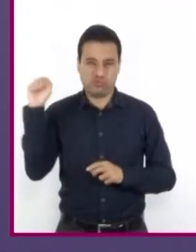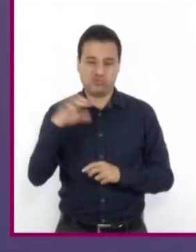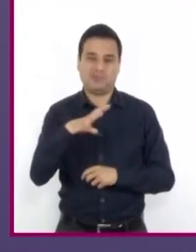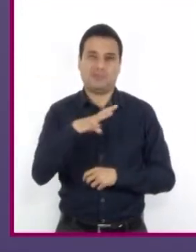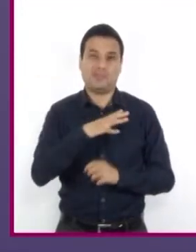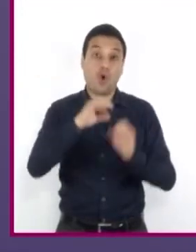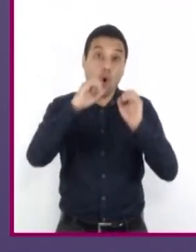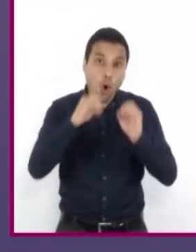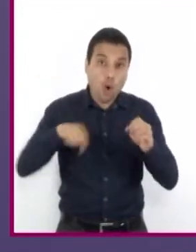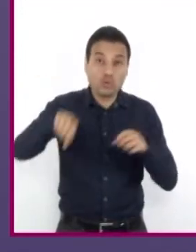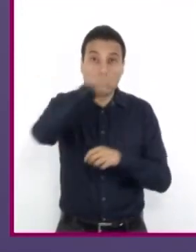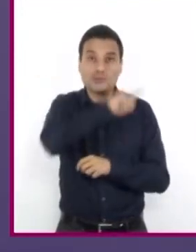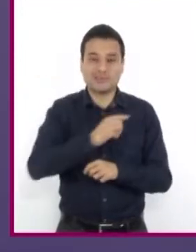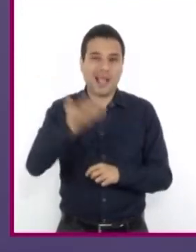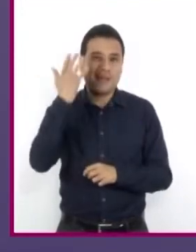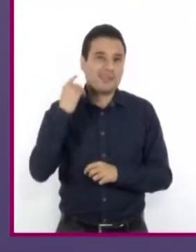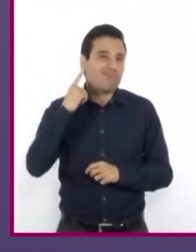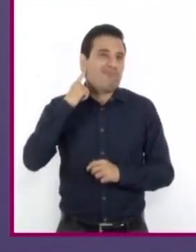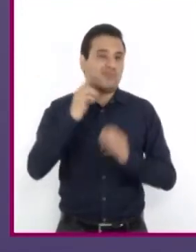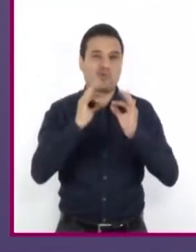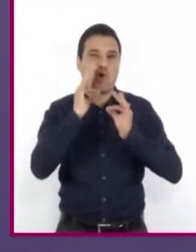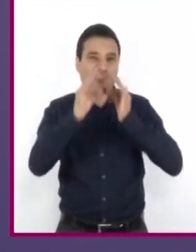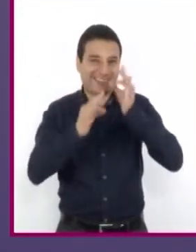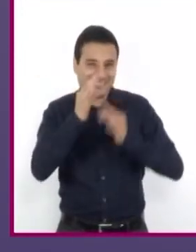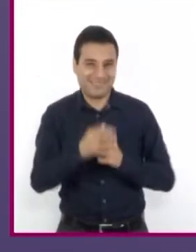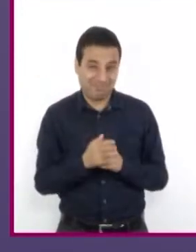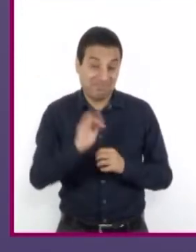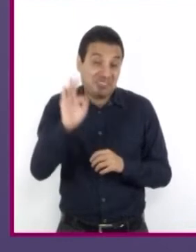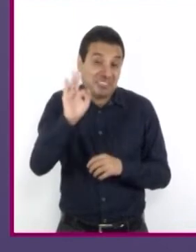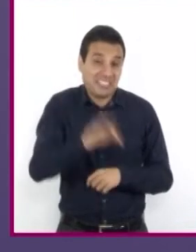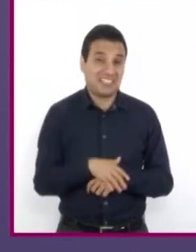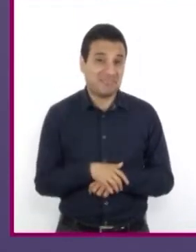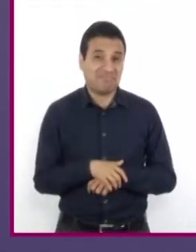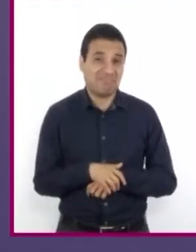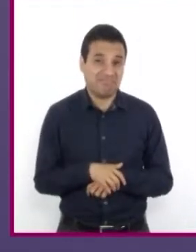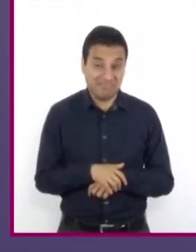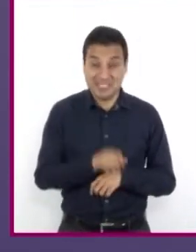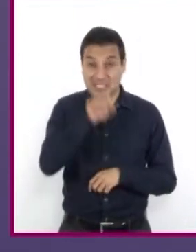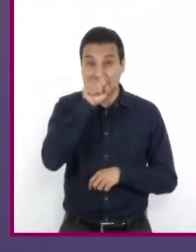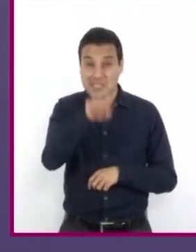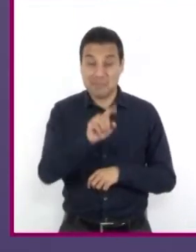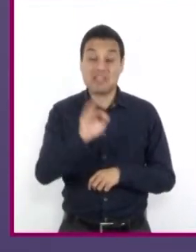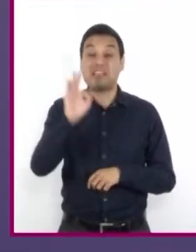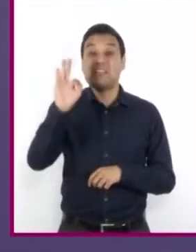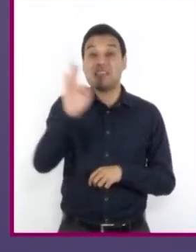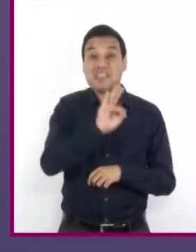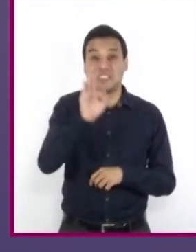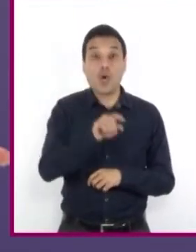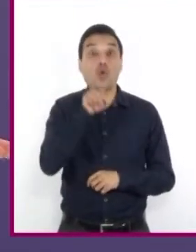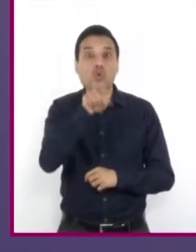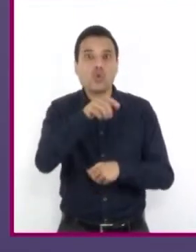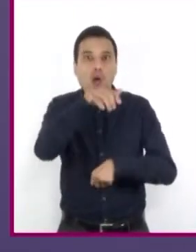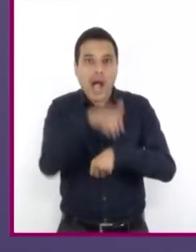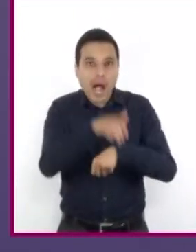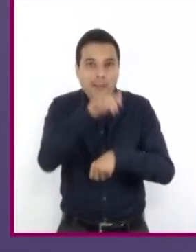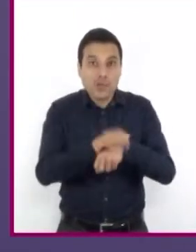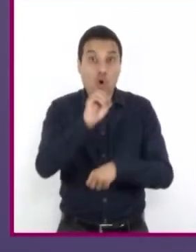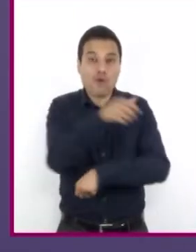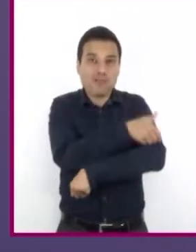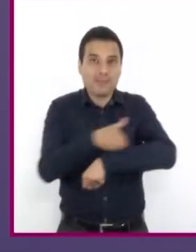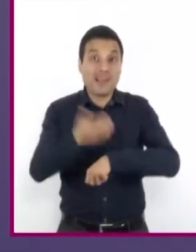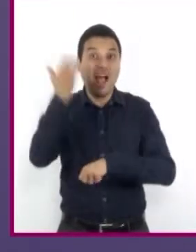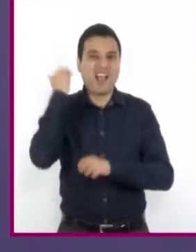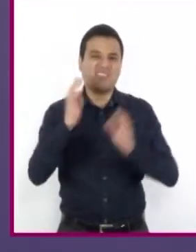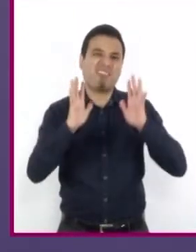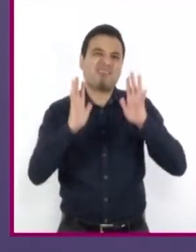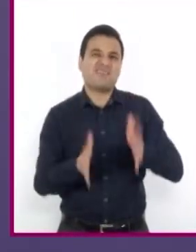que hayan escuchado de ellos en las noticias. Incluso es posible que algún amigo o familiar haya viajado a ellos